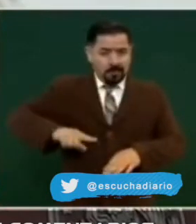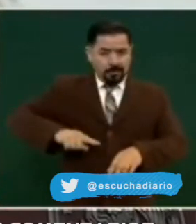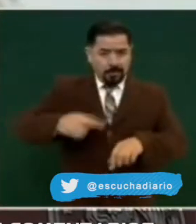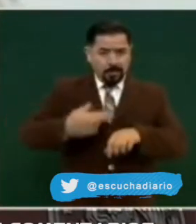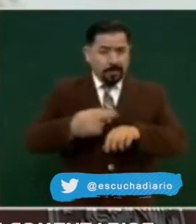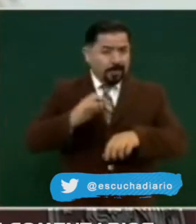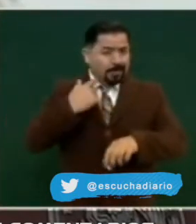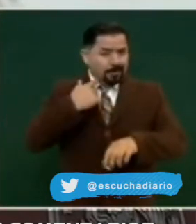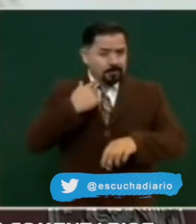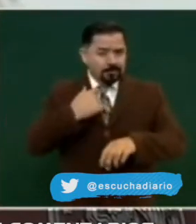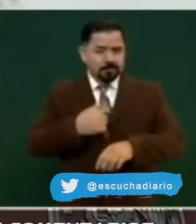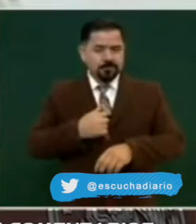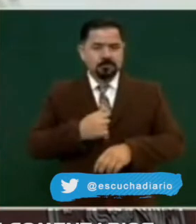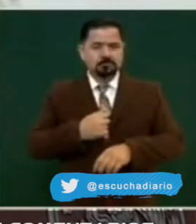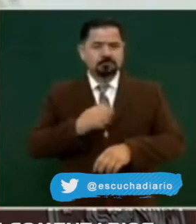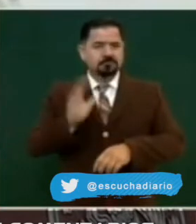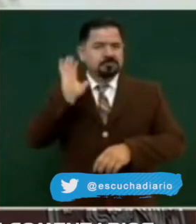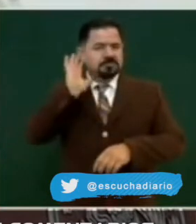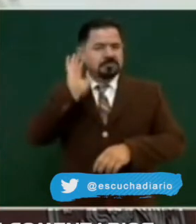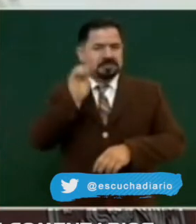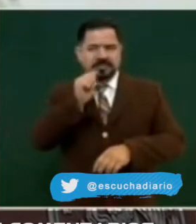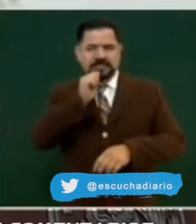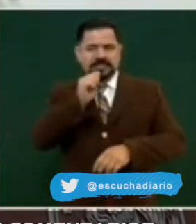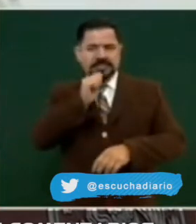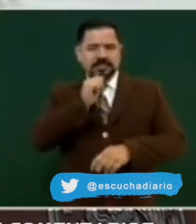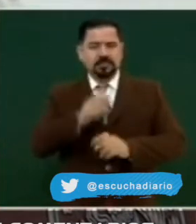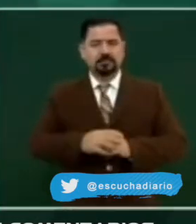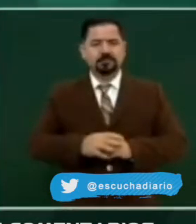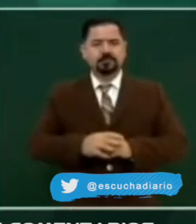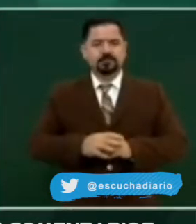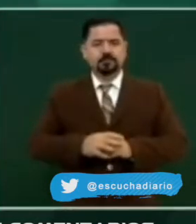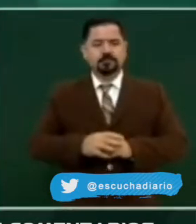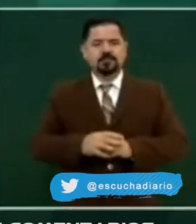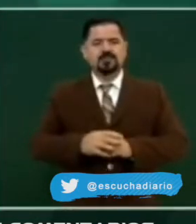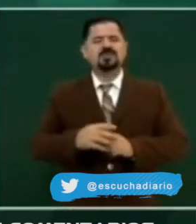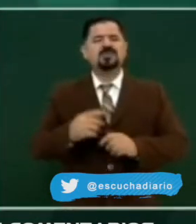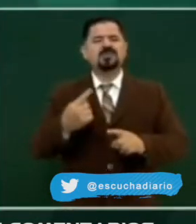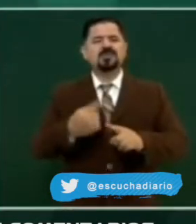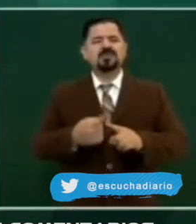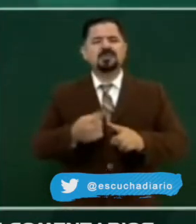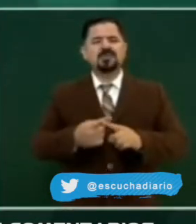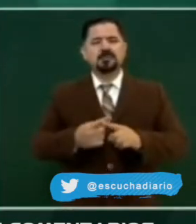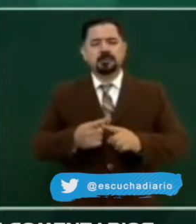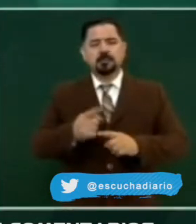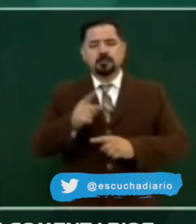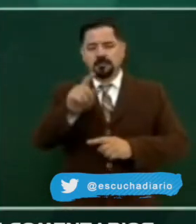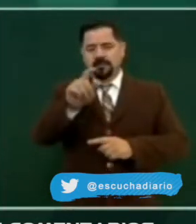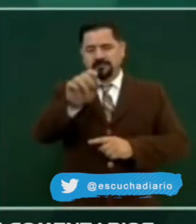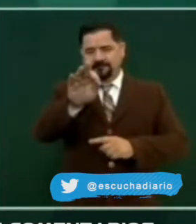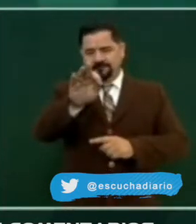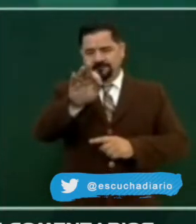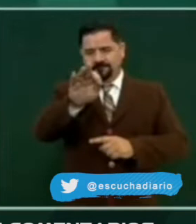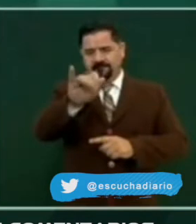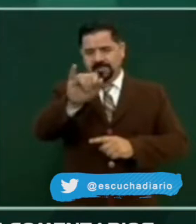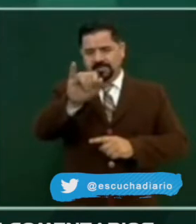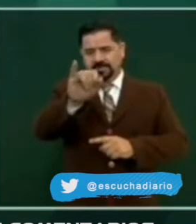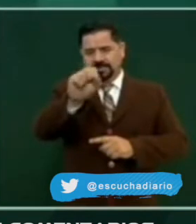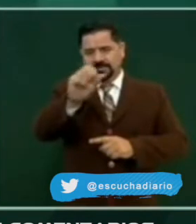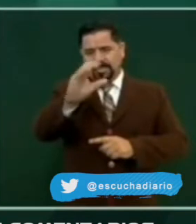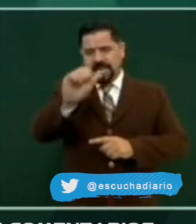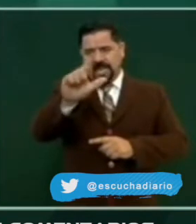Que yo sepa, que la fiscalía no ha atornado